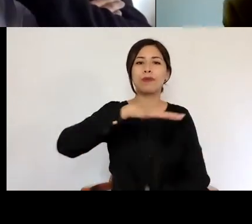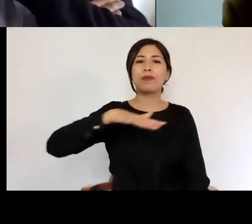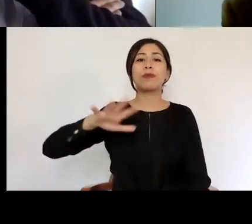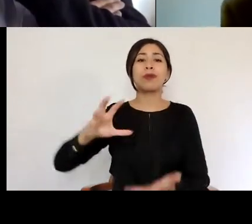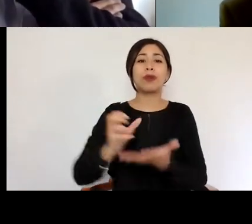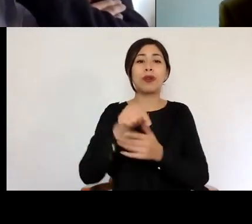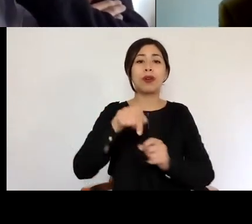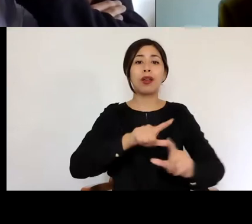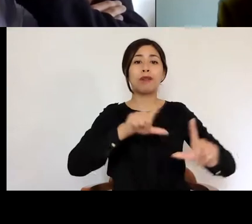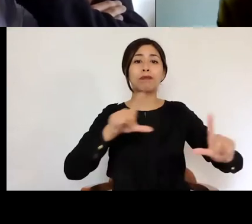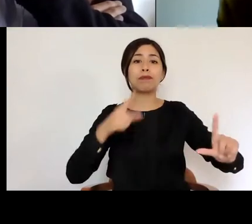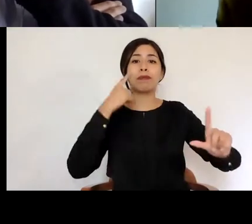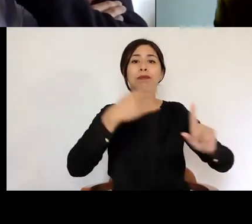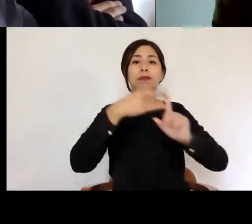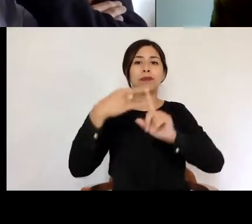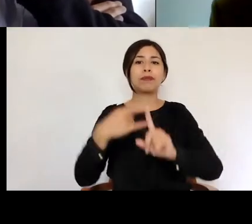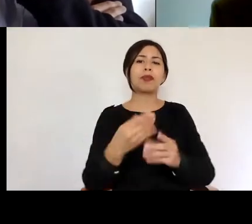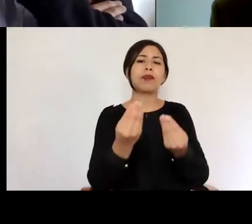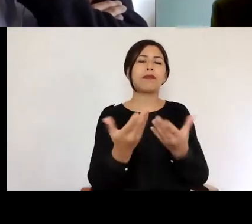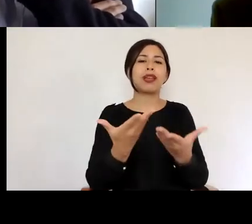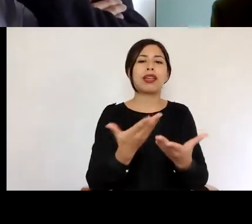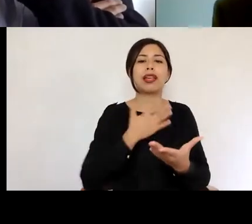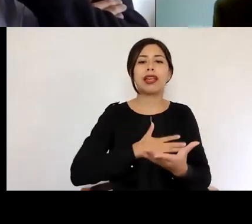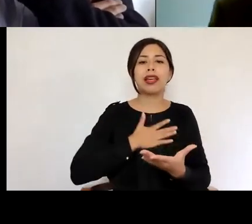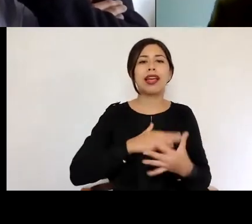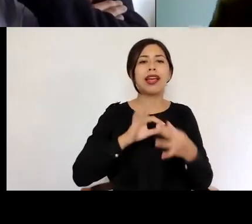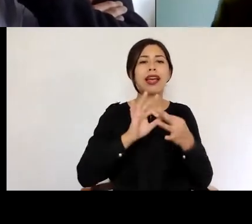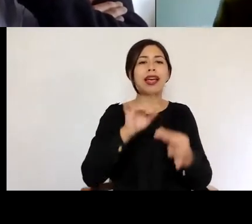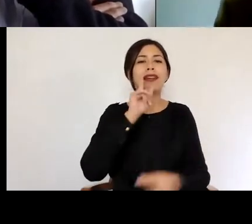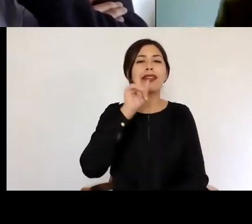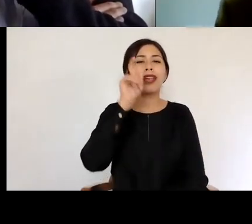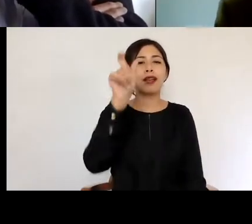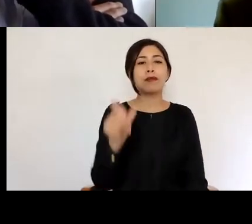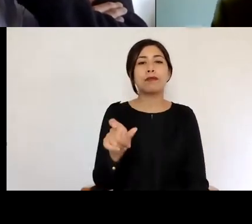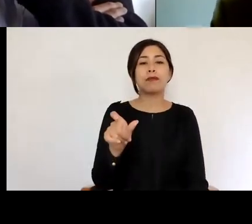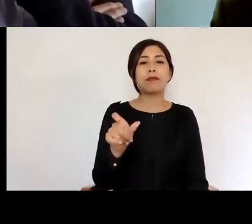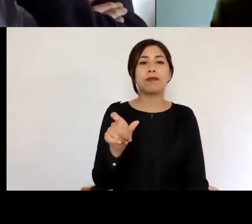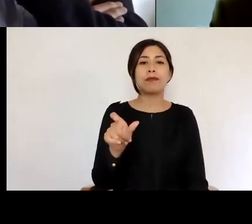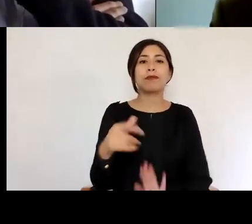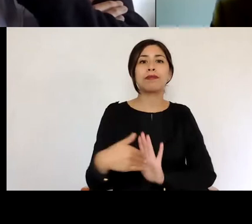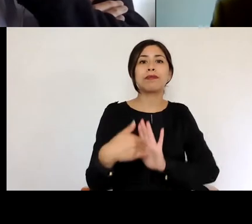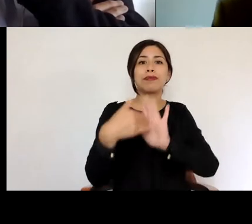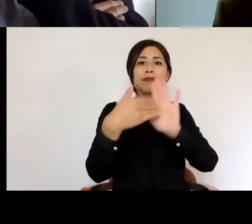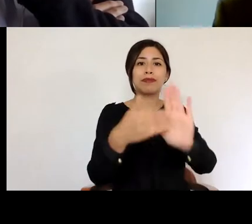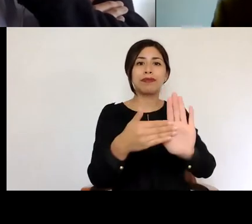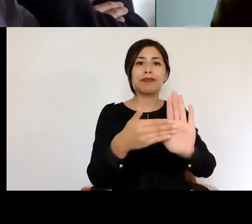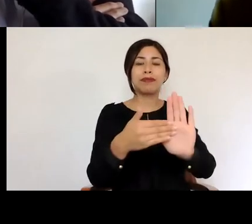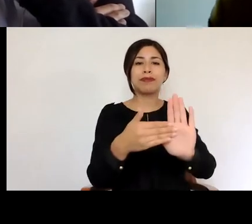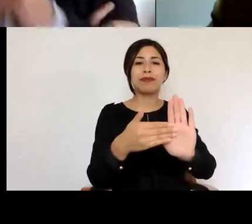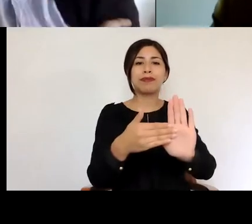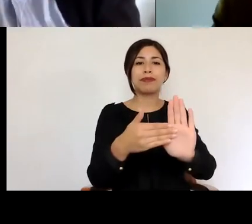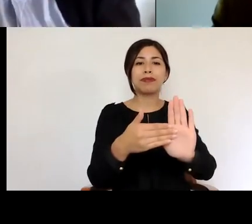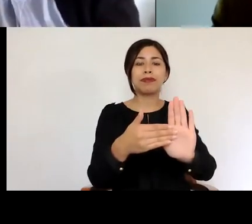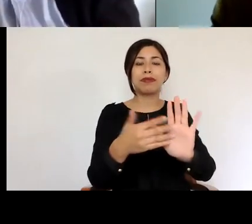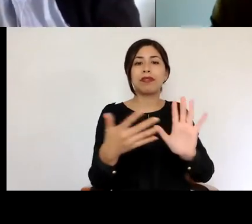bienvenida. Quiero agradecer la presencia en este encuentro en que vamos a presentar el libro Propuestas para